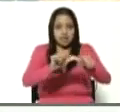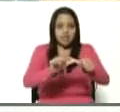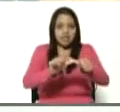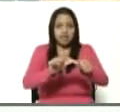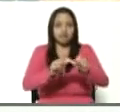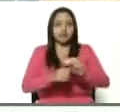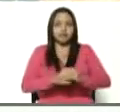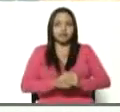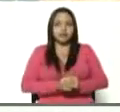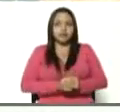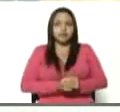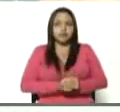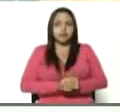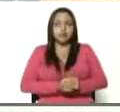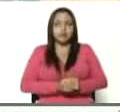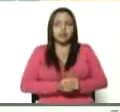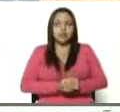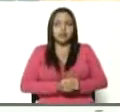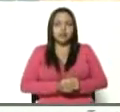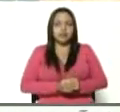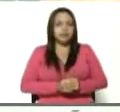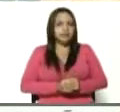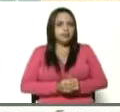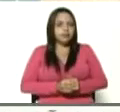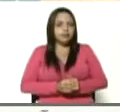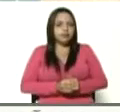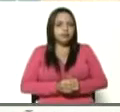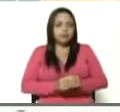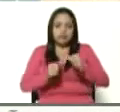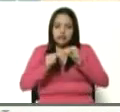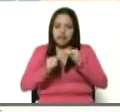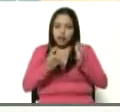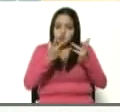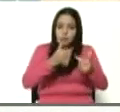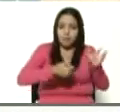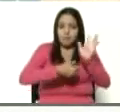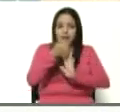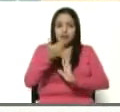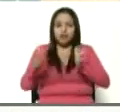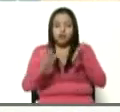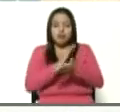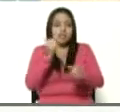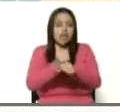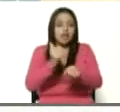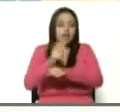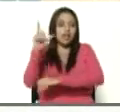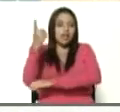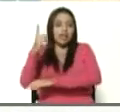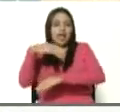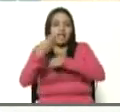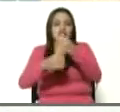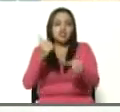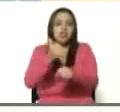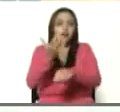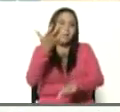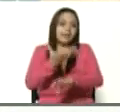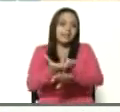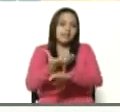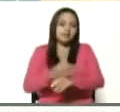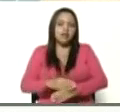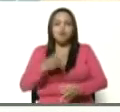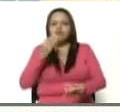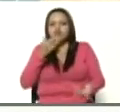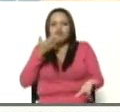siendo el número uno de los productores del Estado Lara con respecto a la producción de piña. Y bueno, muchas gracias